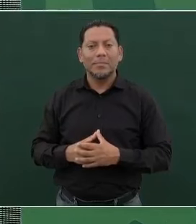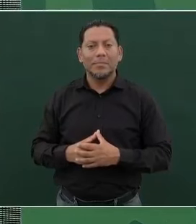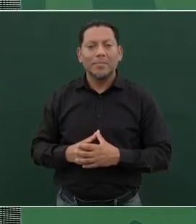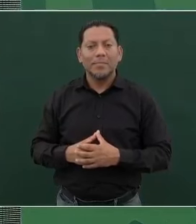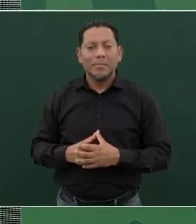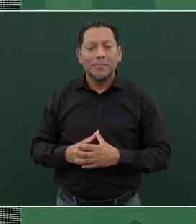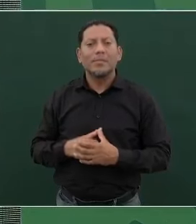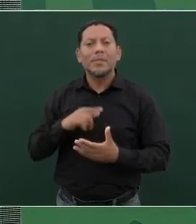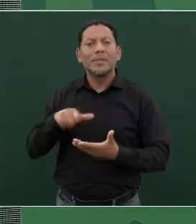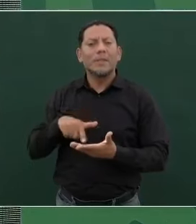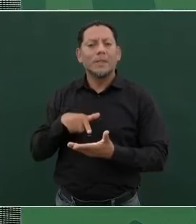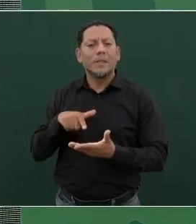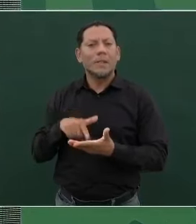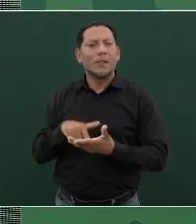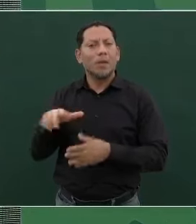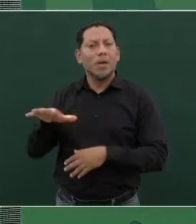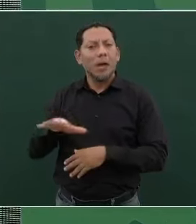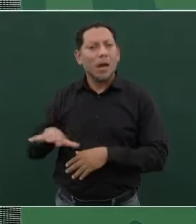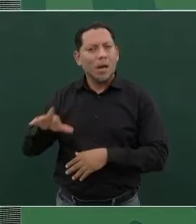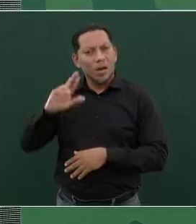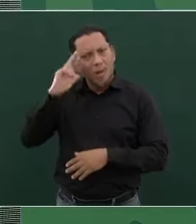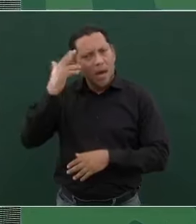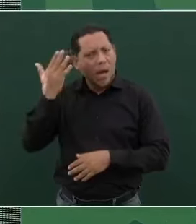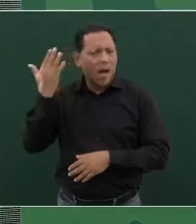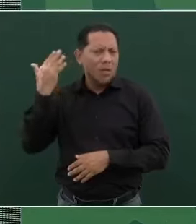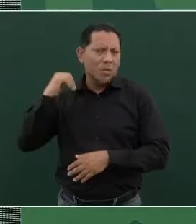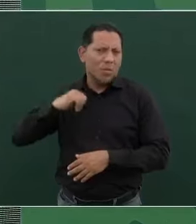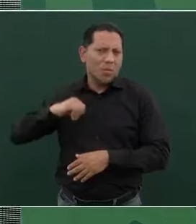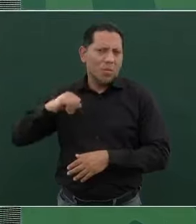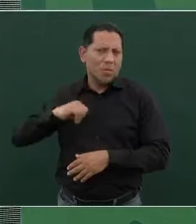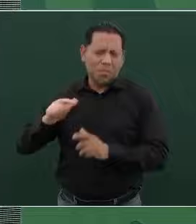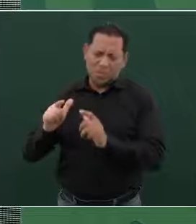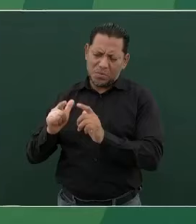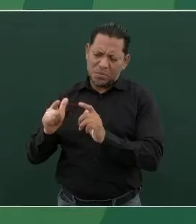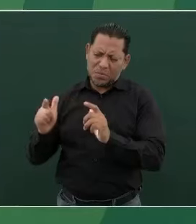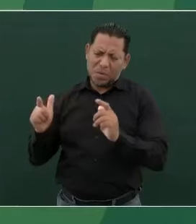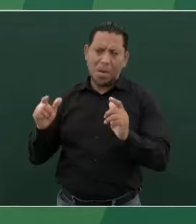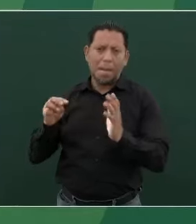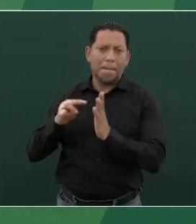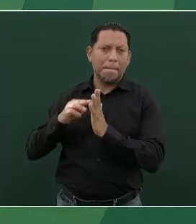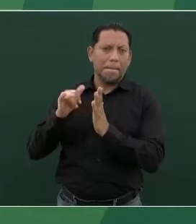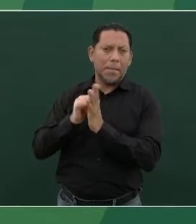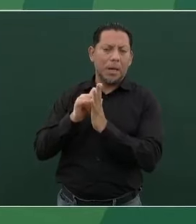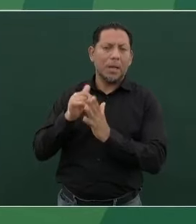Es el sitio donde floreció la gran civilización maya.